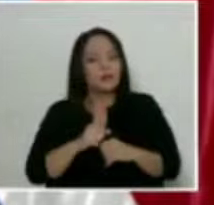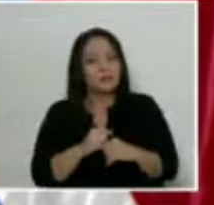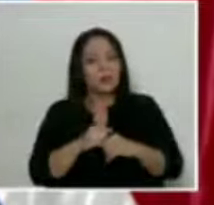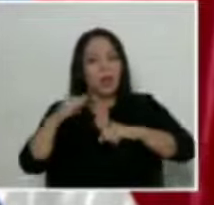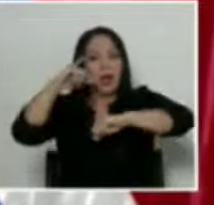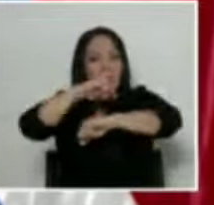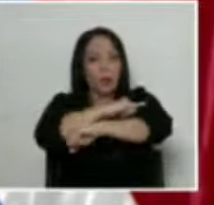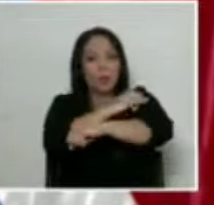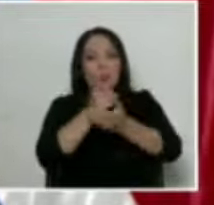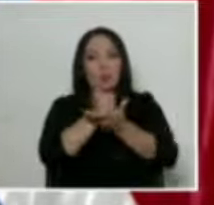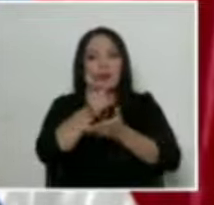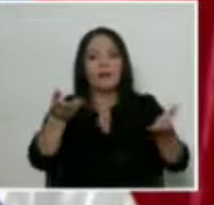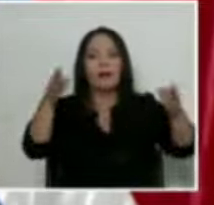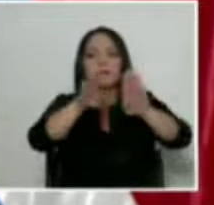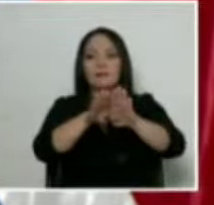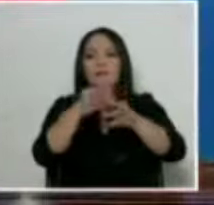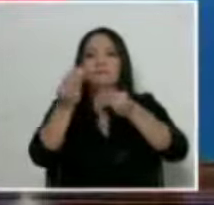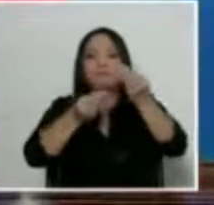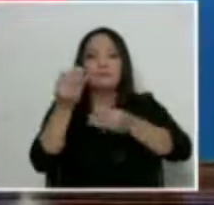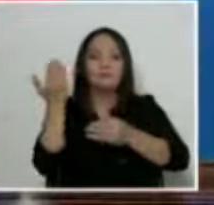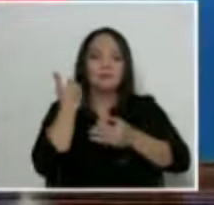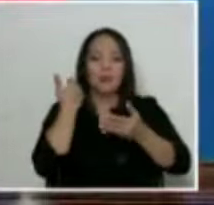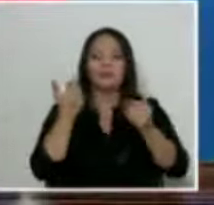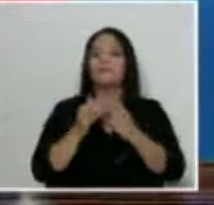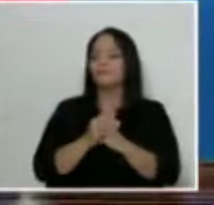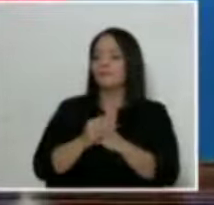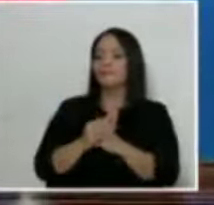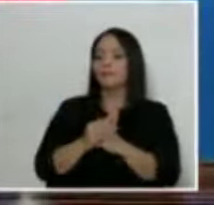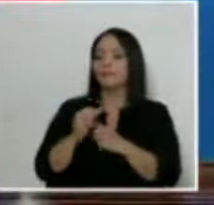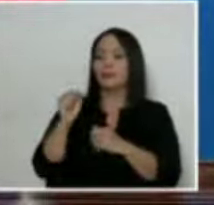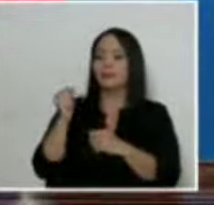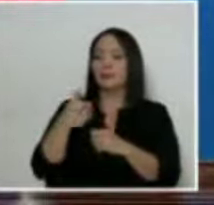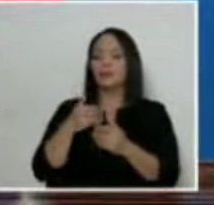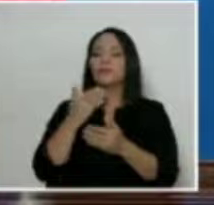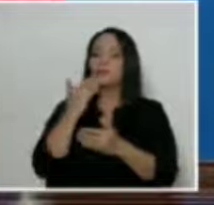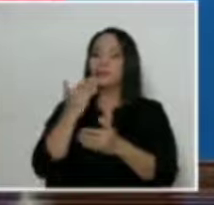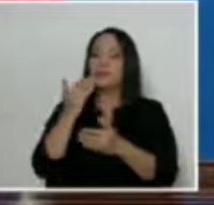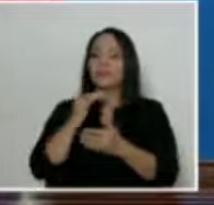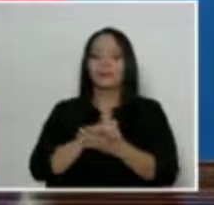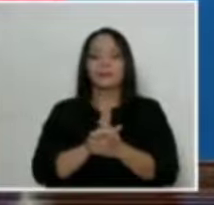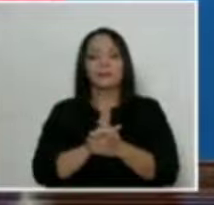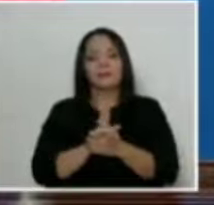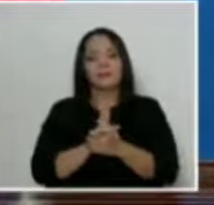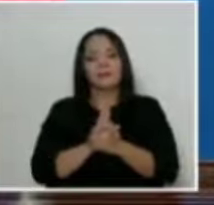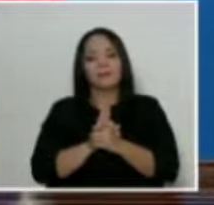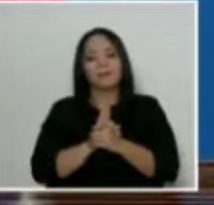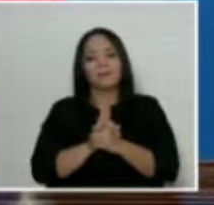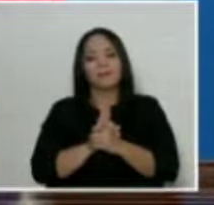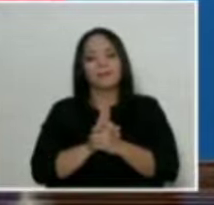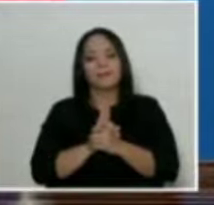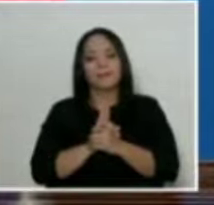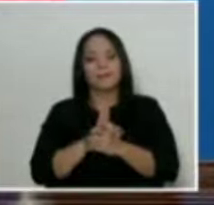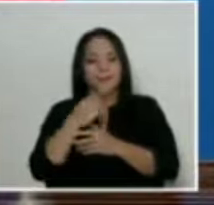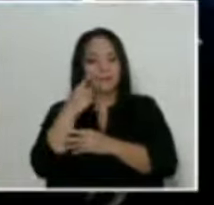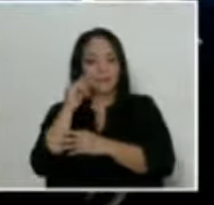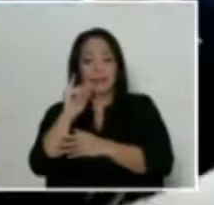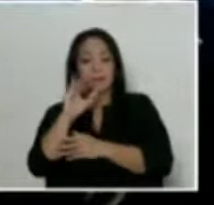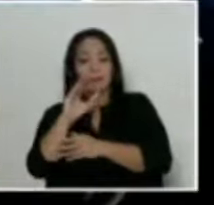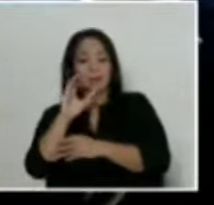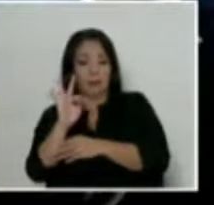aeropuerto, ¿verdad? Sí, señor. gracias. Gracias a usted, don Rodrigo. A ver, en el ICT